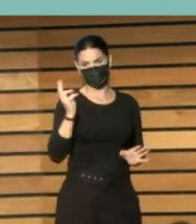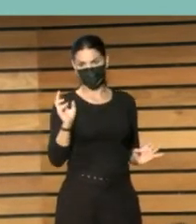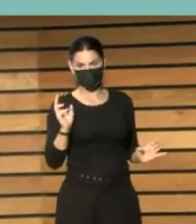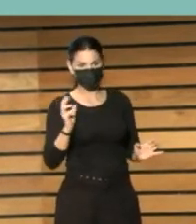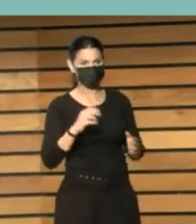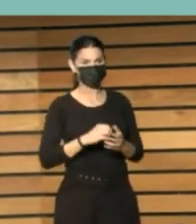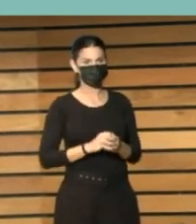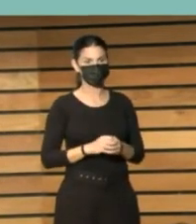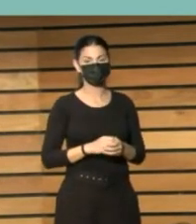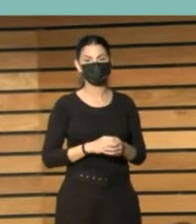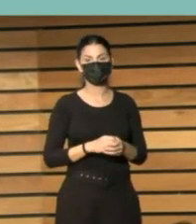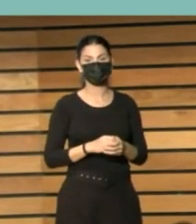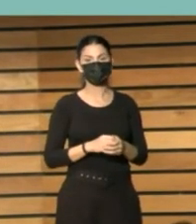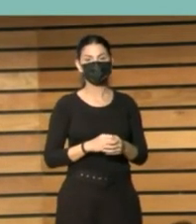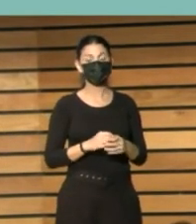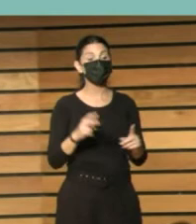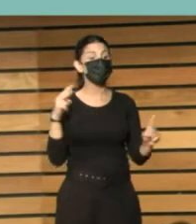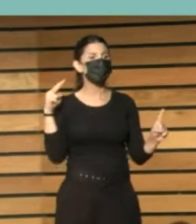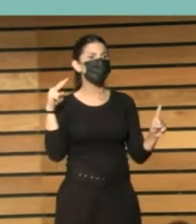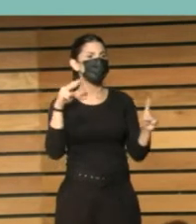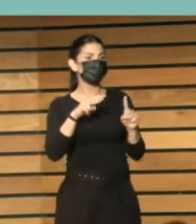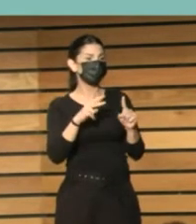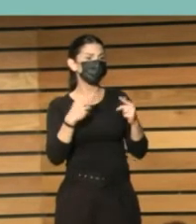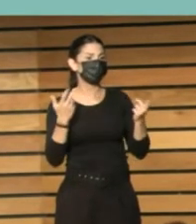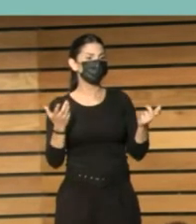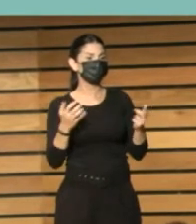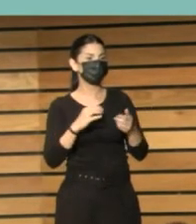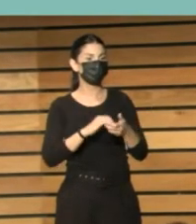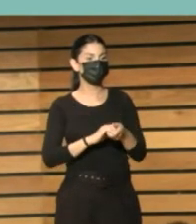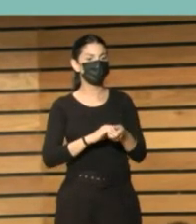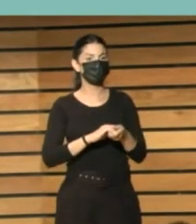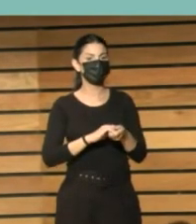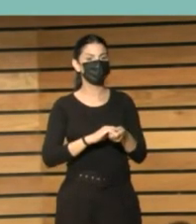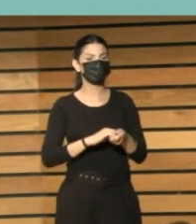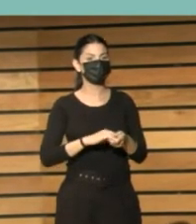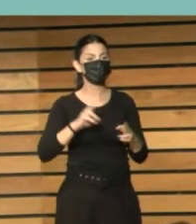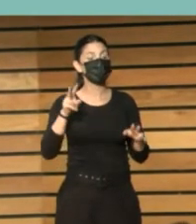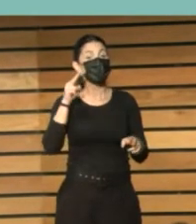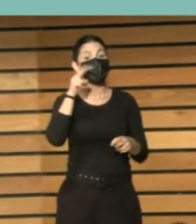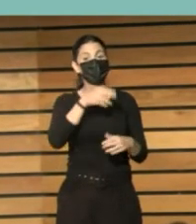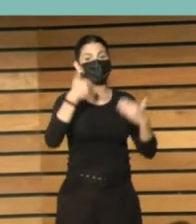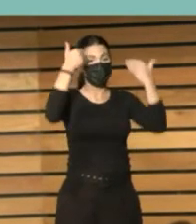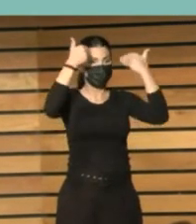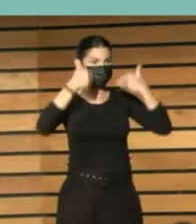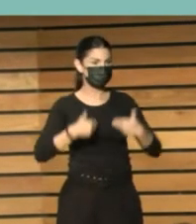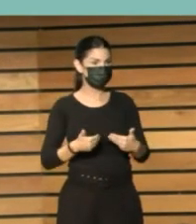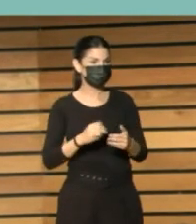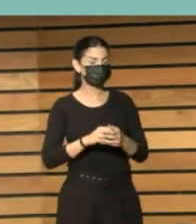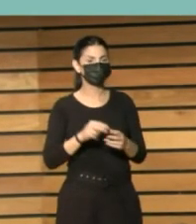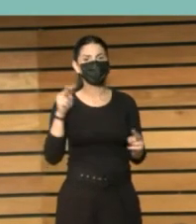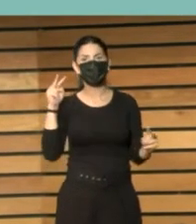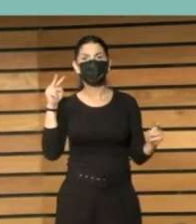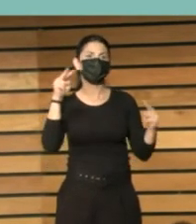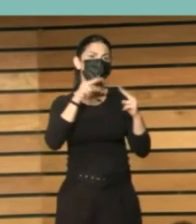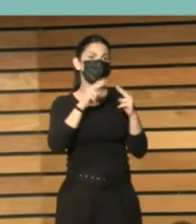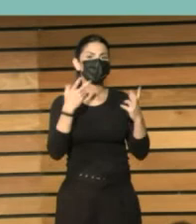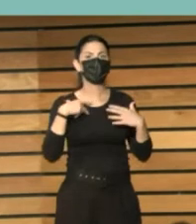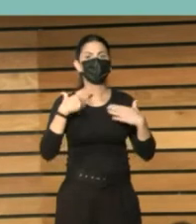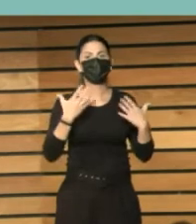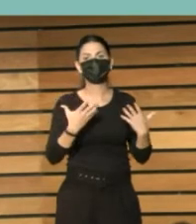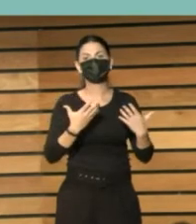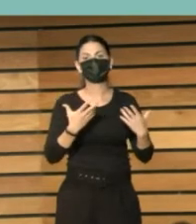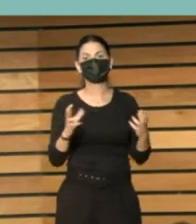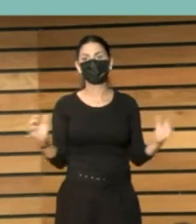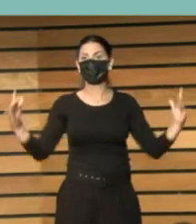Una mirada de escritorio, que era una banalidad, a la que yo uniría una mirada humana. La mirada del encuentro. La mirada de la